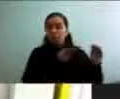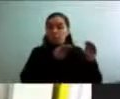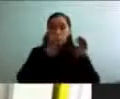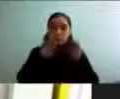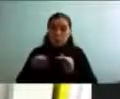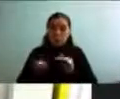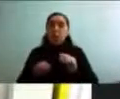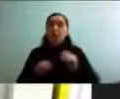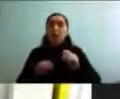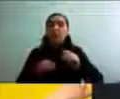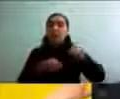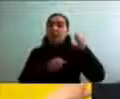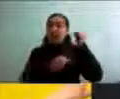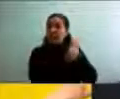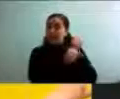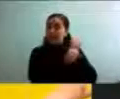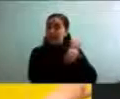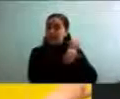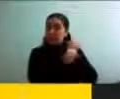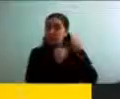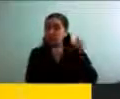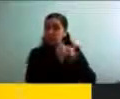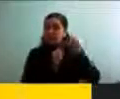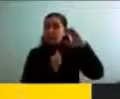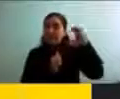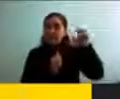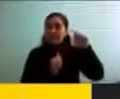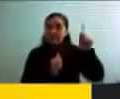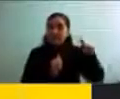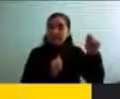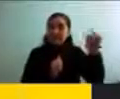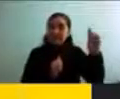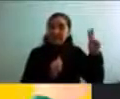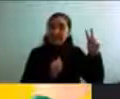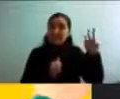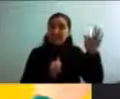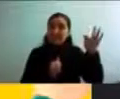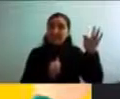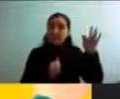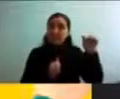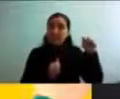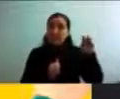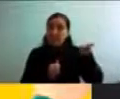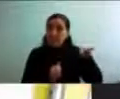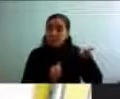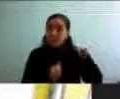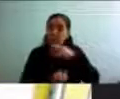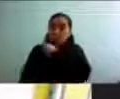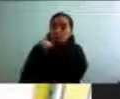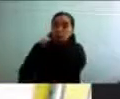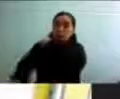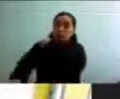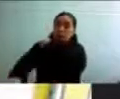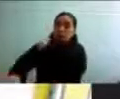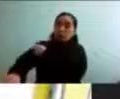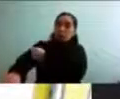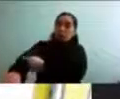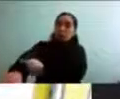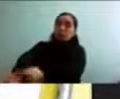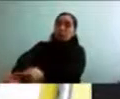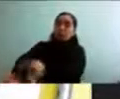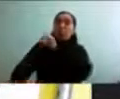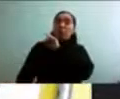Y desde luego, este programa que se está haciendo a largo de todo Chile, creo que tiene que seguir adelante